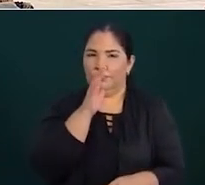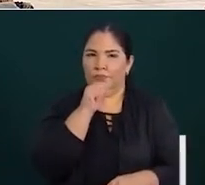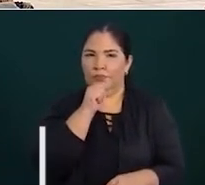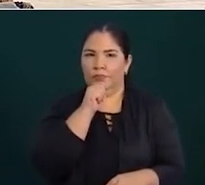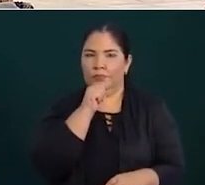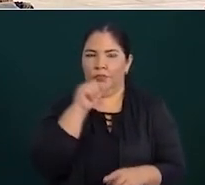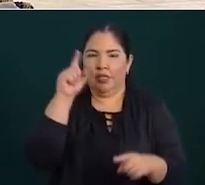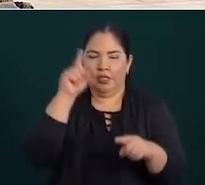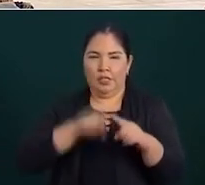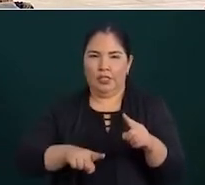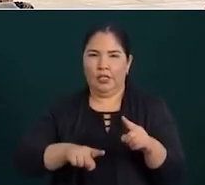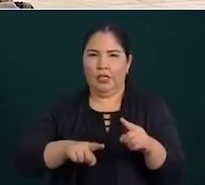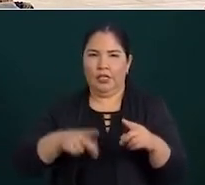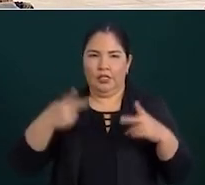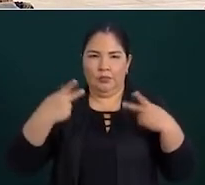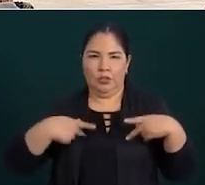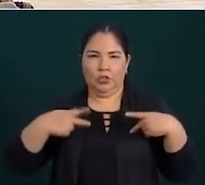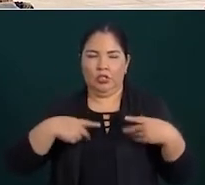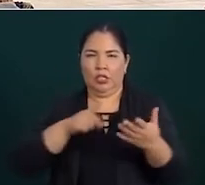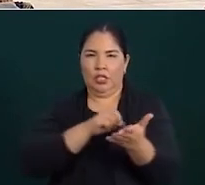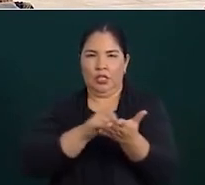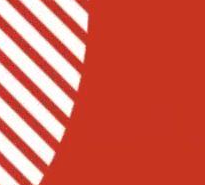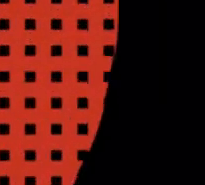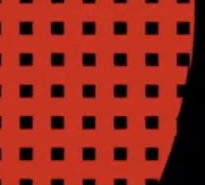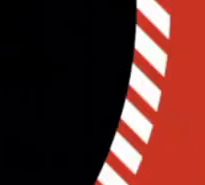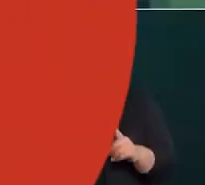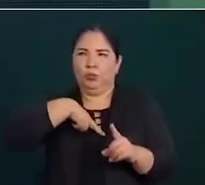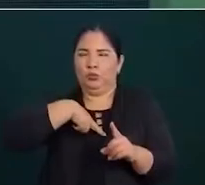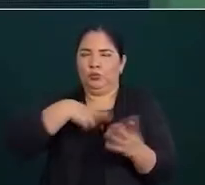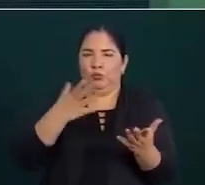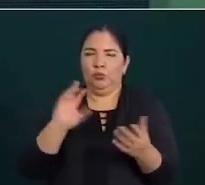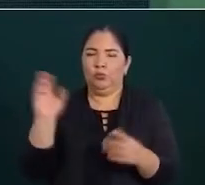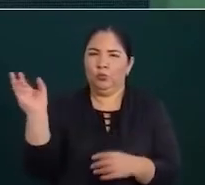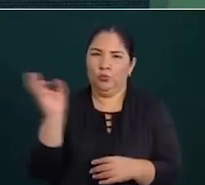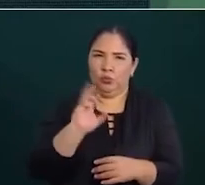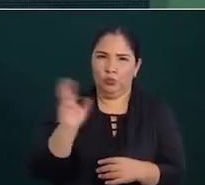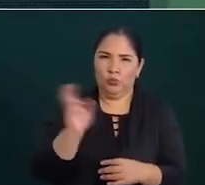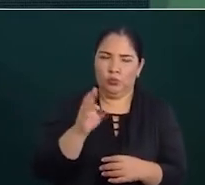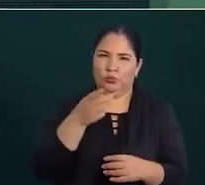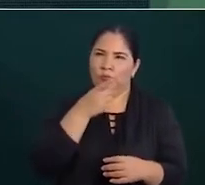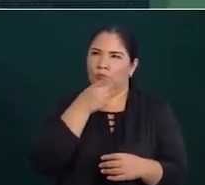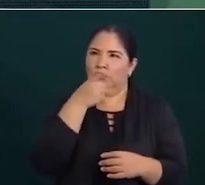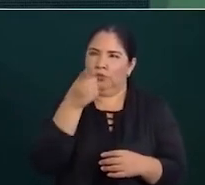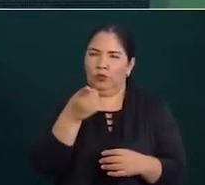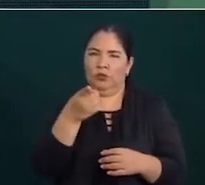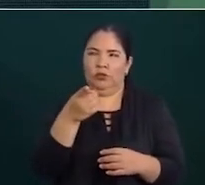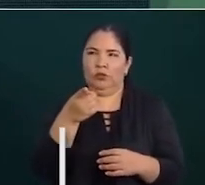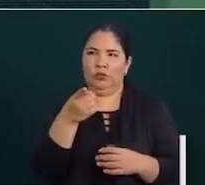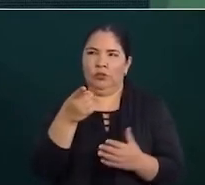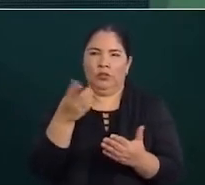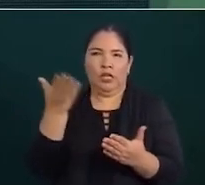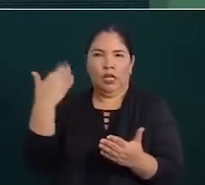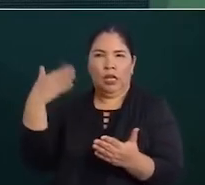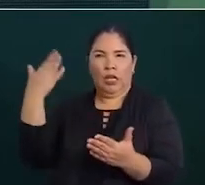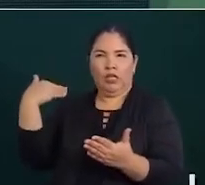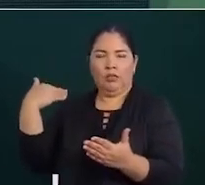quitar el derecho a la gente a participar cuando cuando se dio la orden de